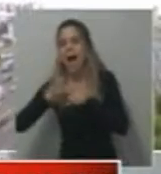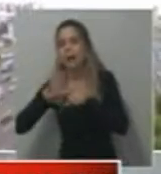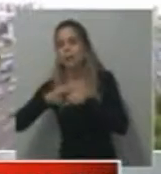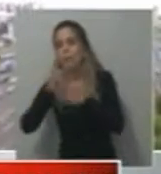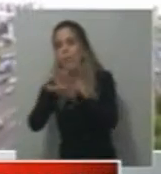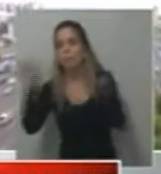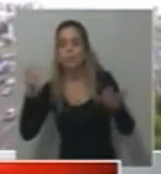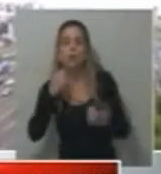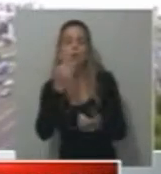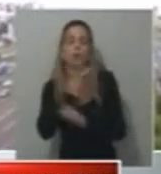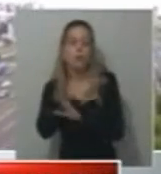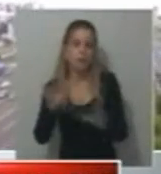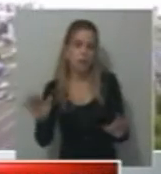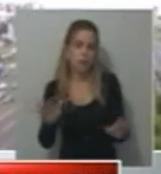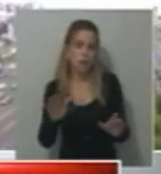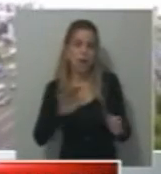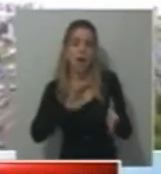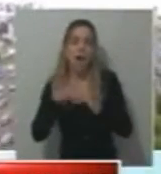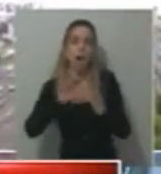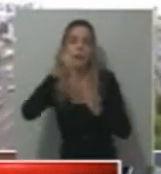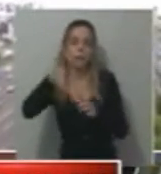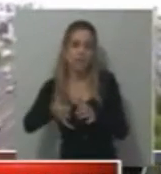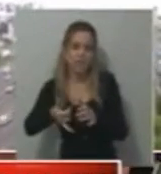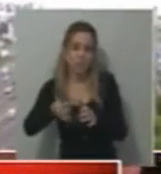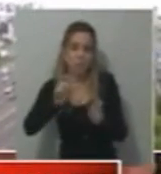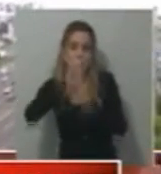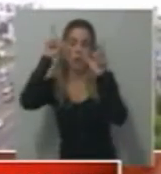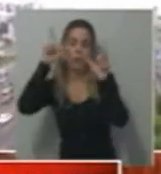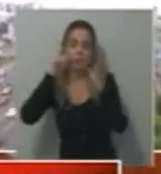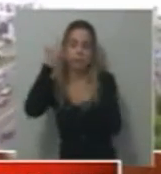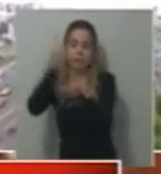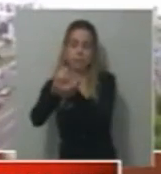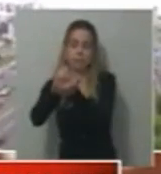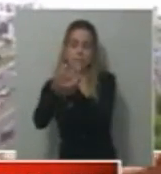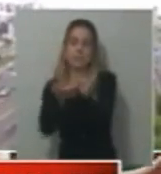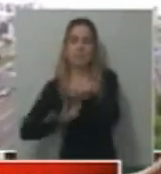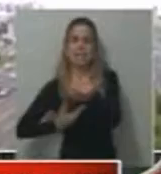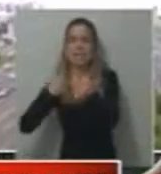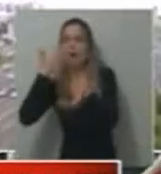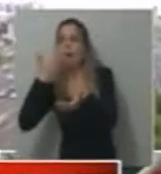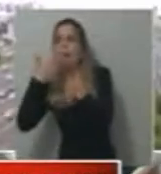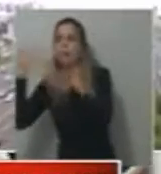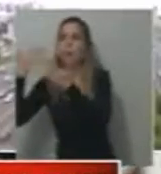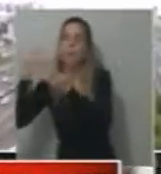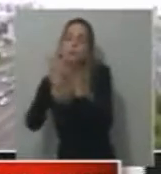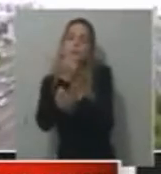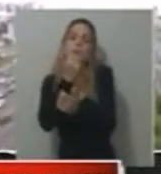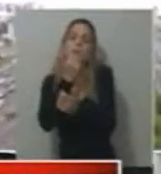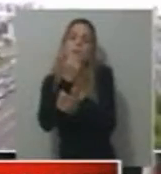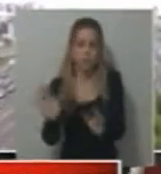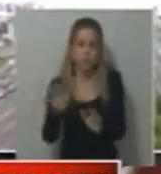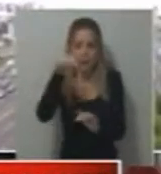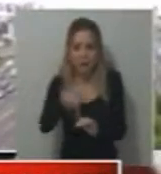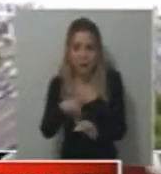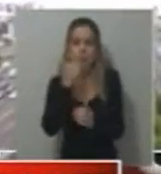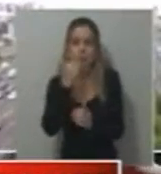viste cómo es el kirchnerismo, te salen con alguna sorpresa y aparece la Presidenta en un video o puede llegar a aparecer un acto. Digo, lo mismo